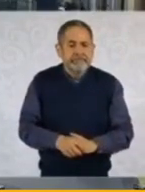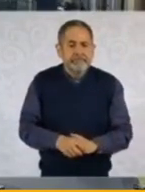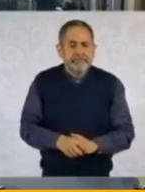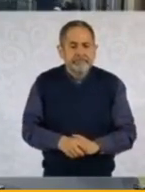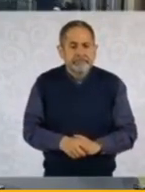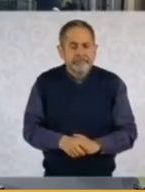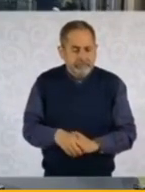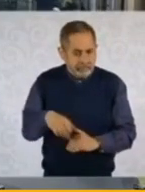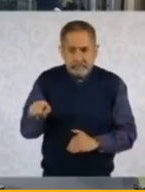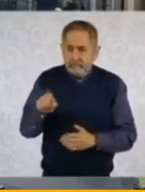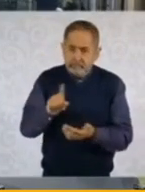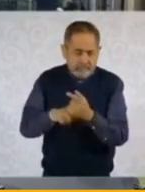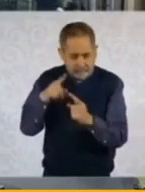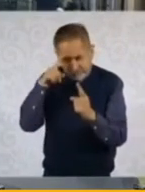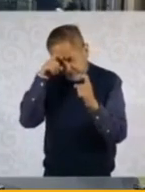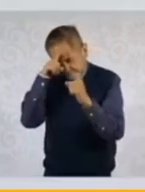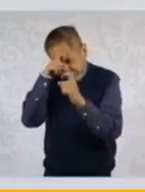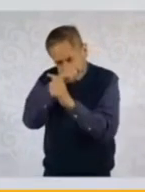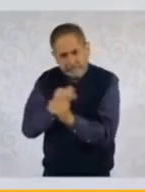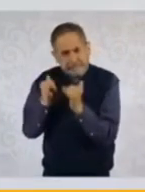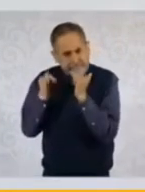Tiene su complejidad, ¿eh?